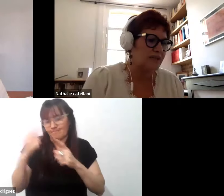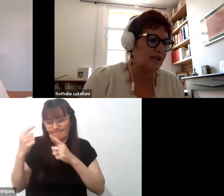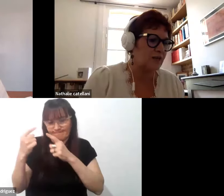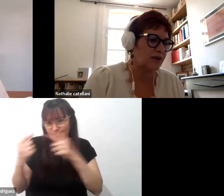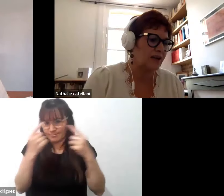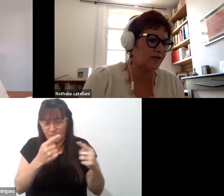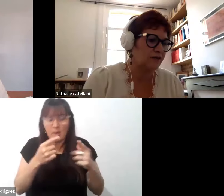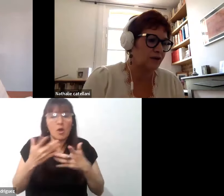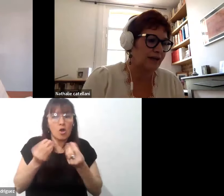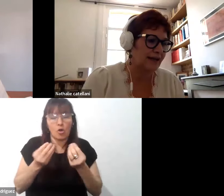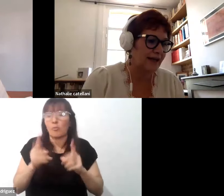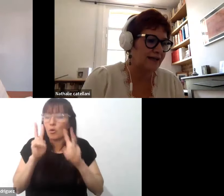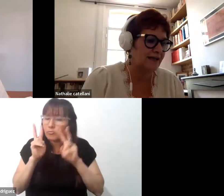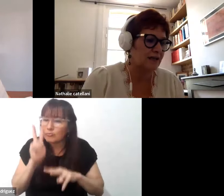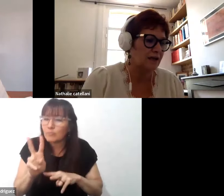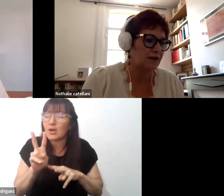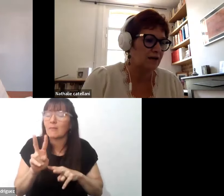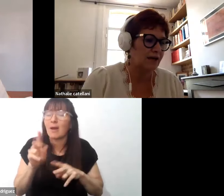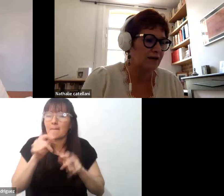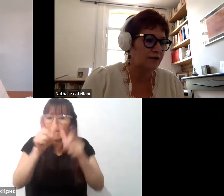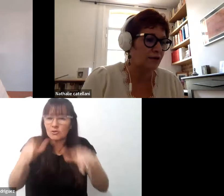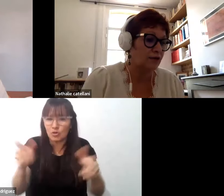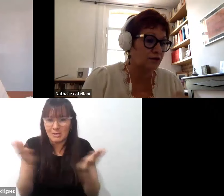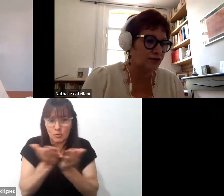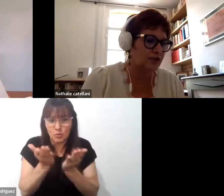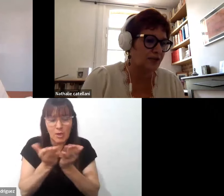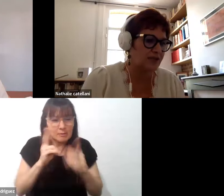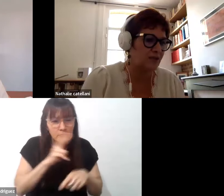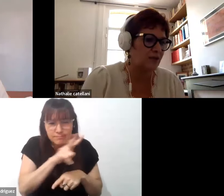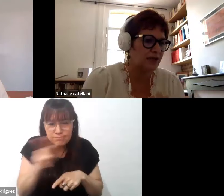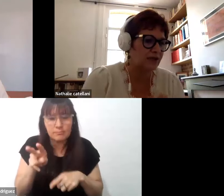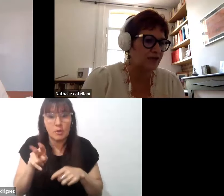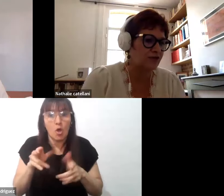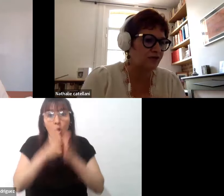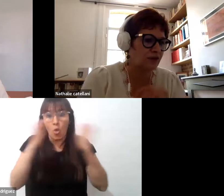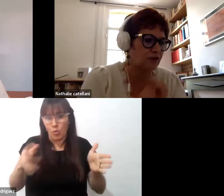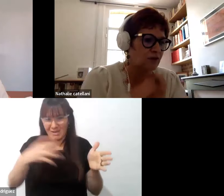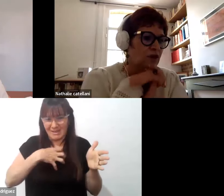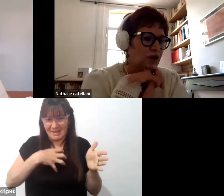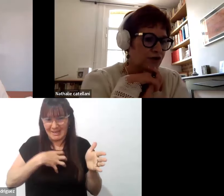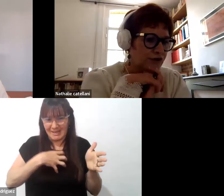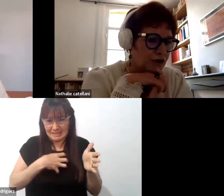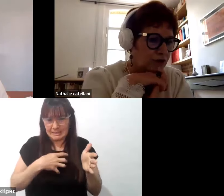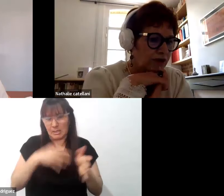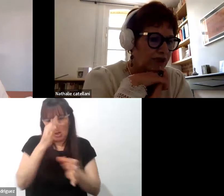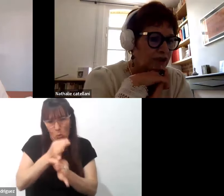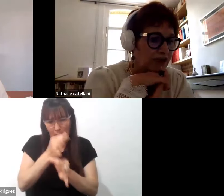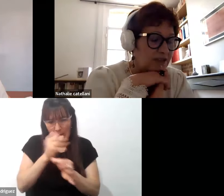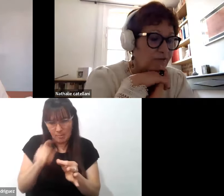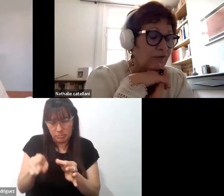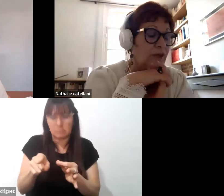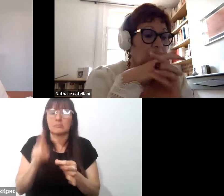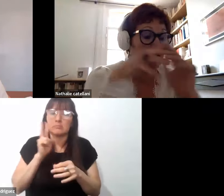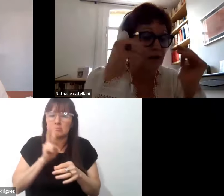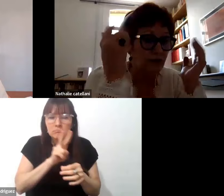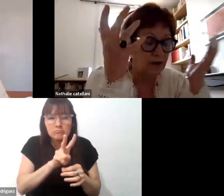observar a los estudiantes en la clase, en su establecimiento, en su